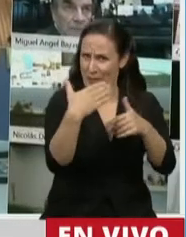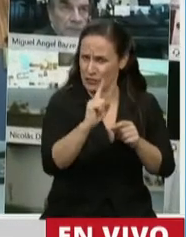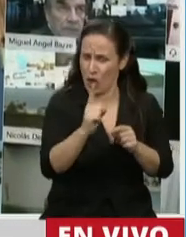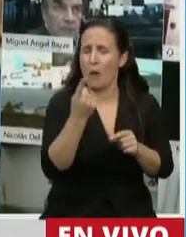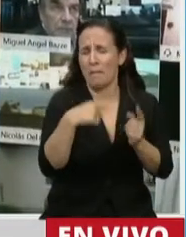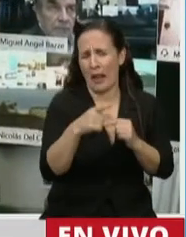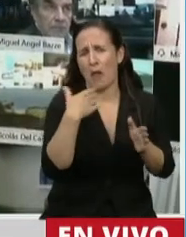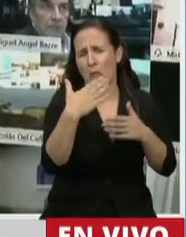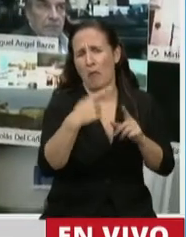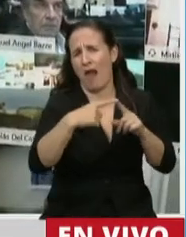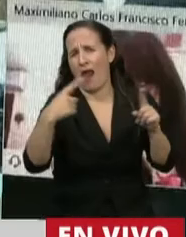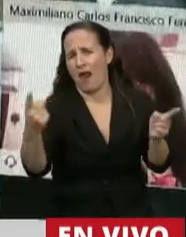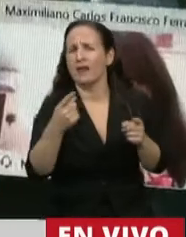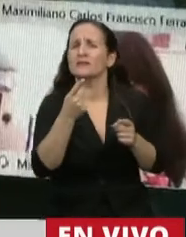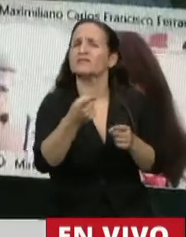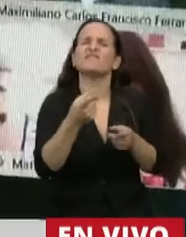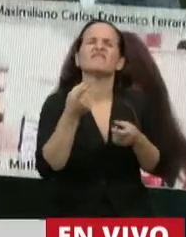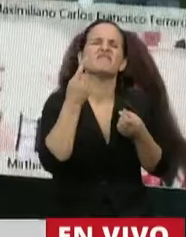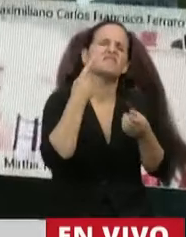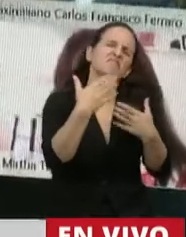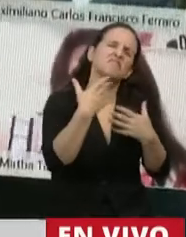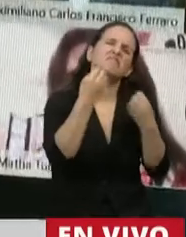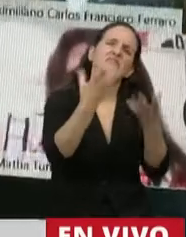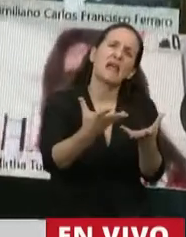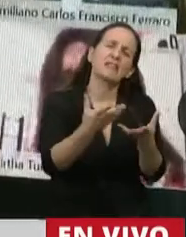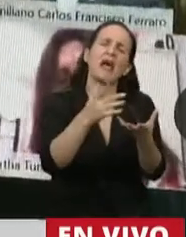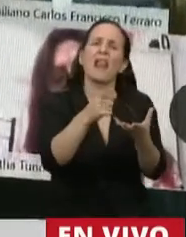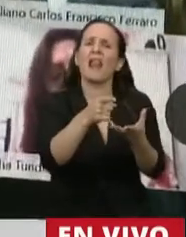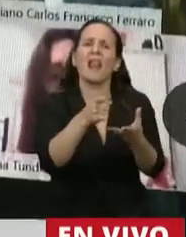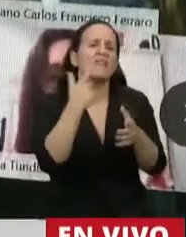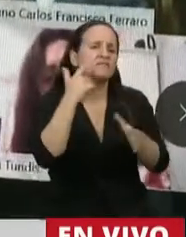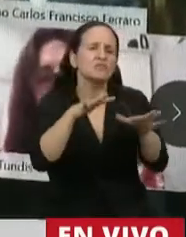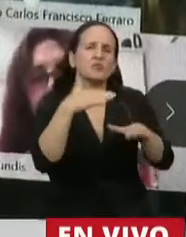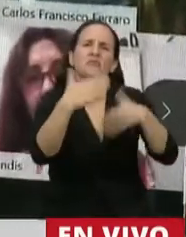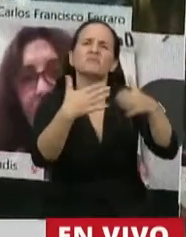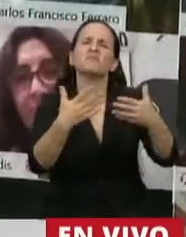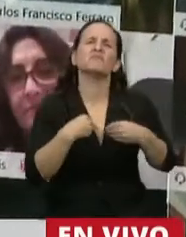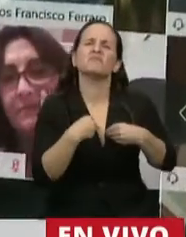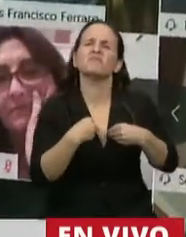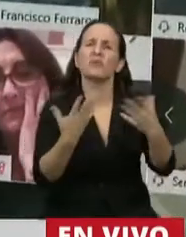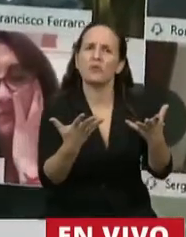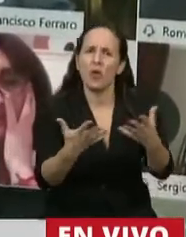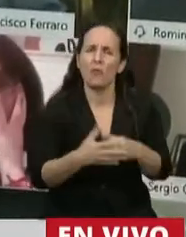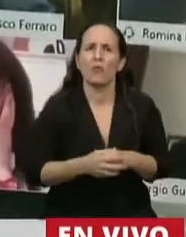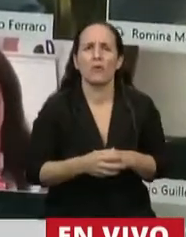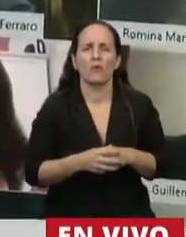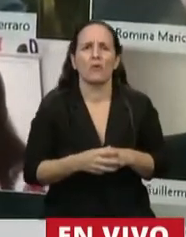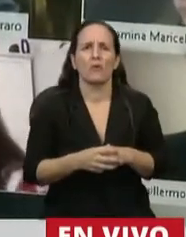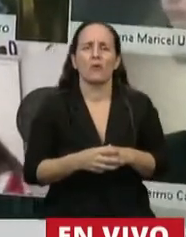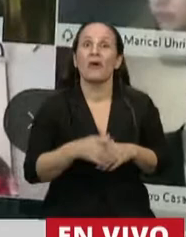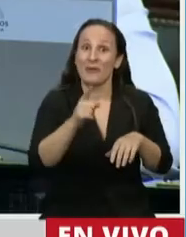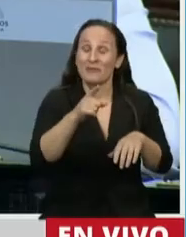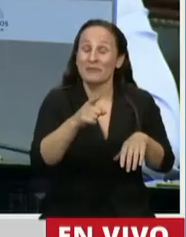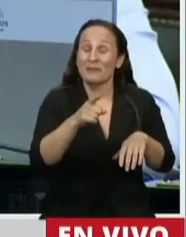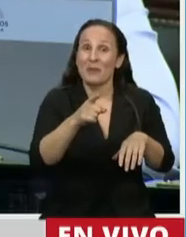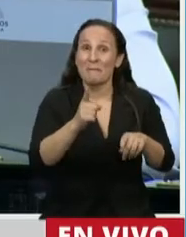un rato largo con ella, para ver cómo estaba viviendo este proceso, mientras hacíamos entrega